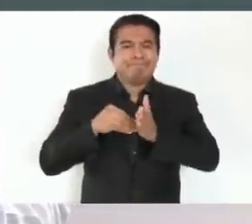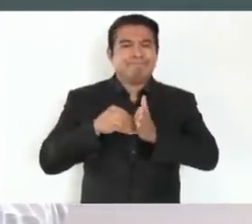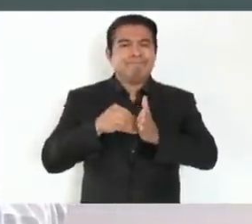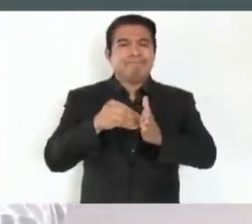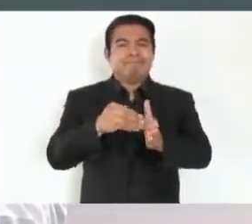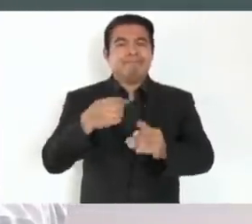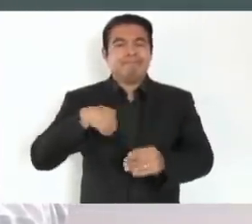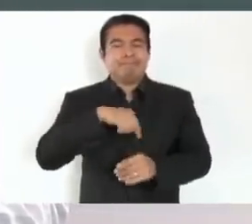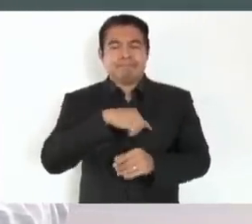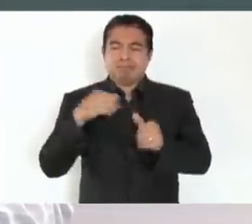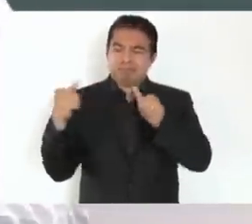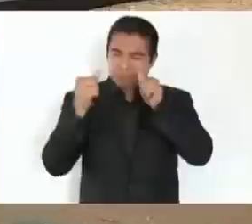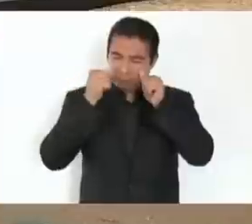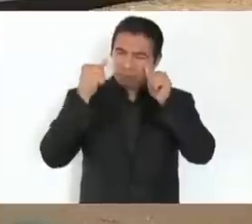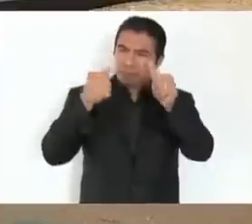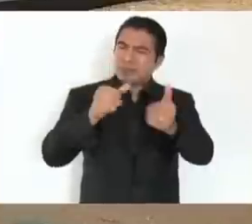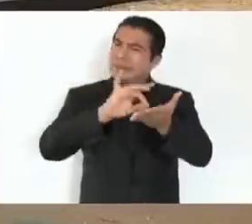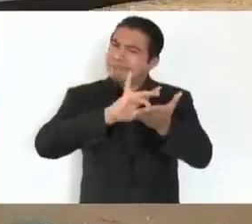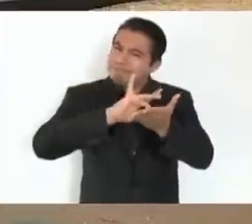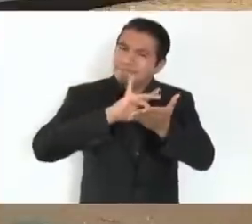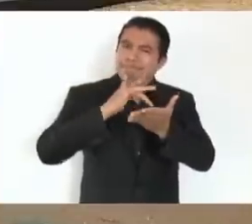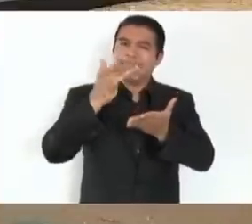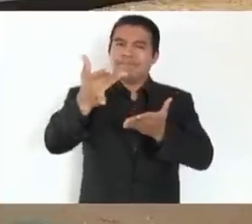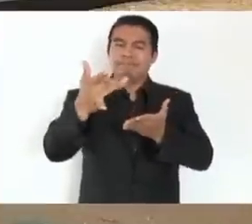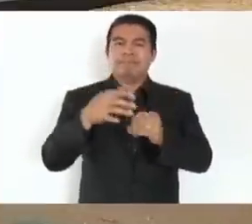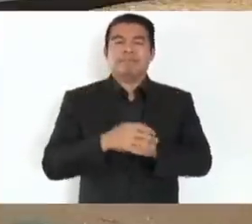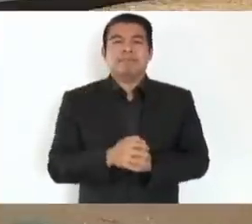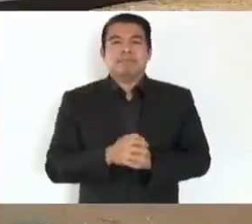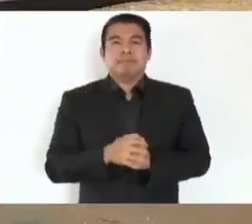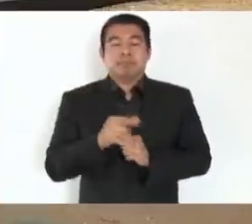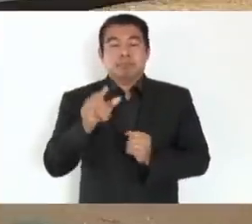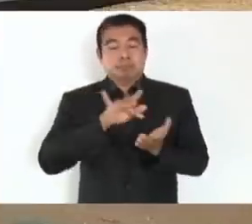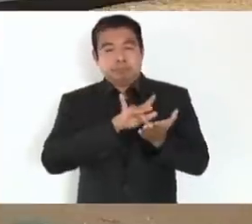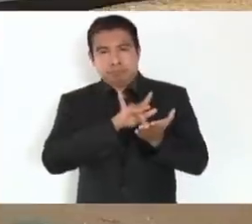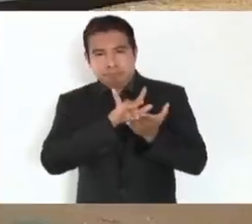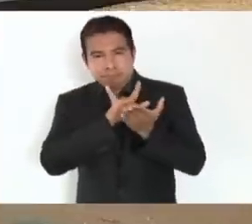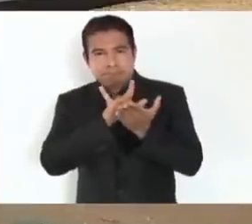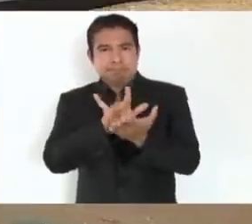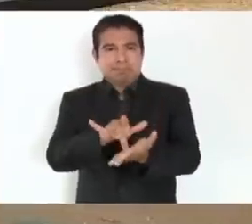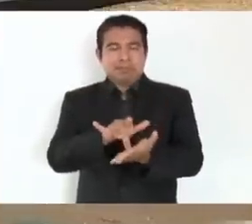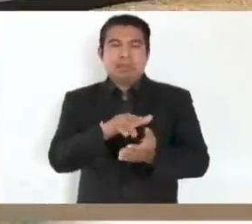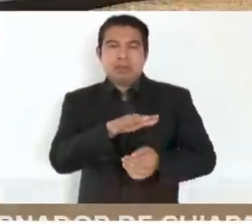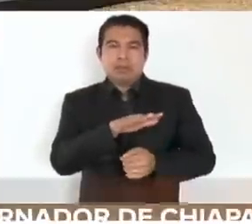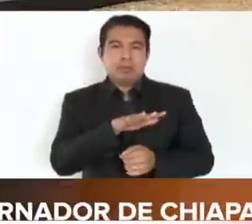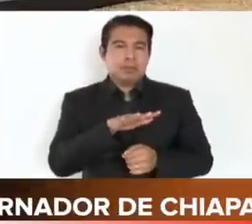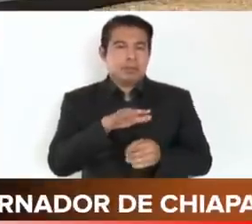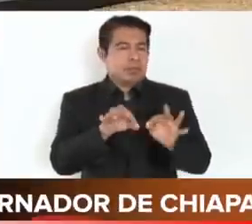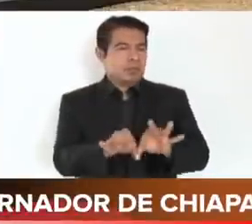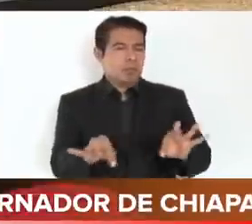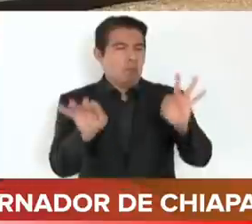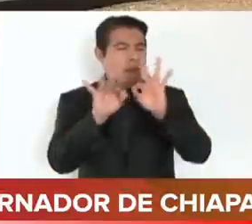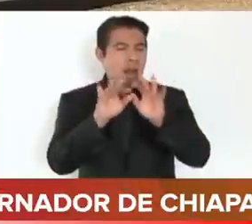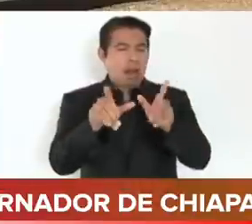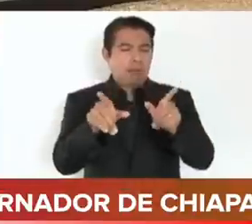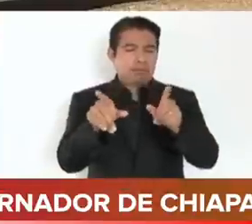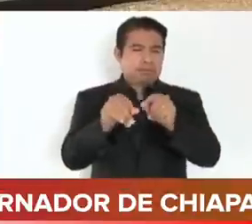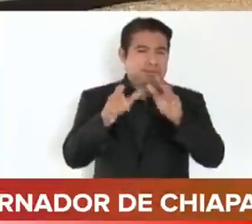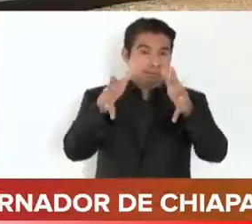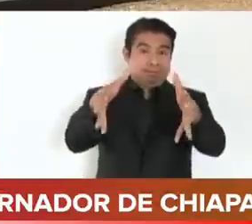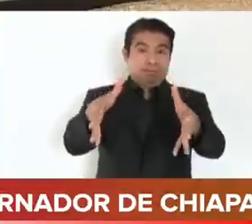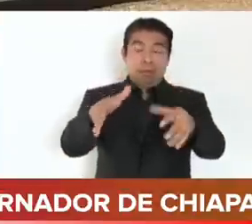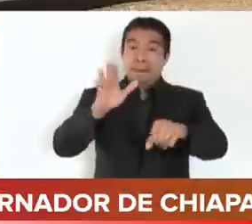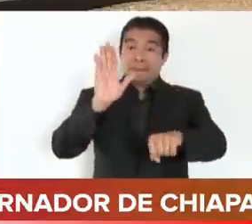estar siempre pendiente de todo el apoyo, no solamente de esta importante obra, sino